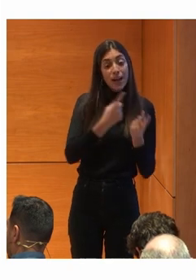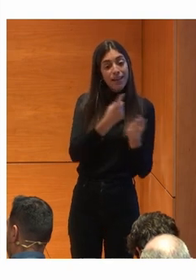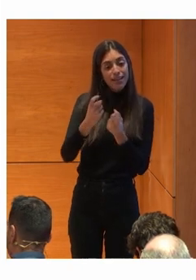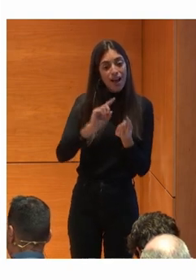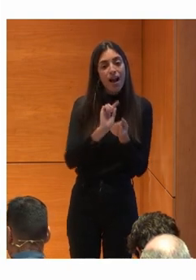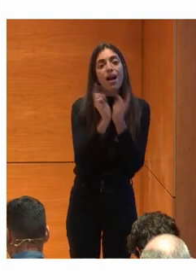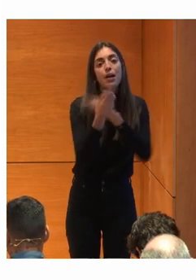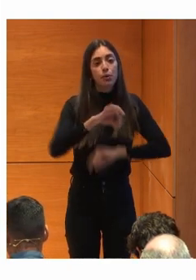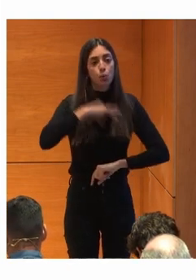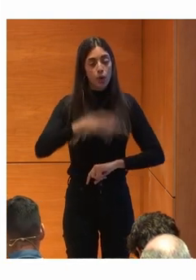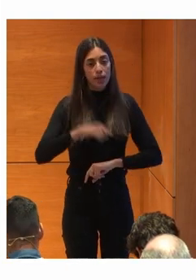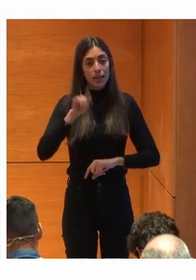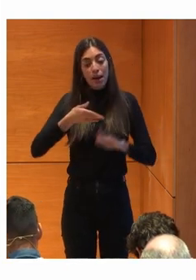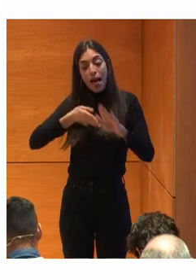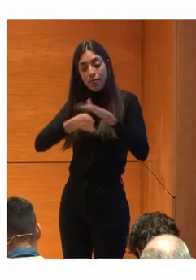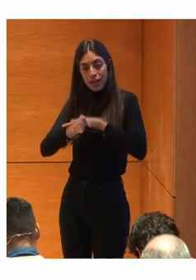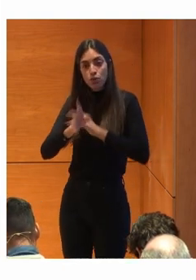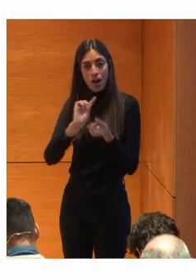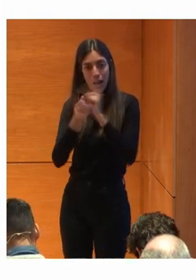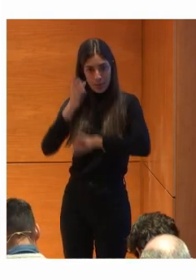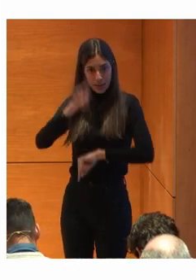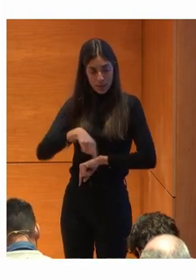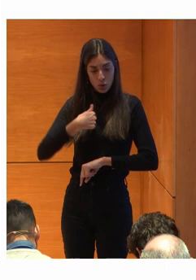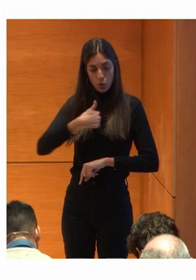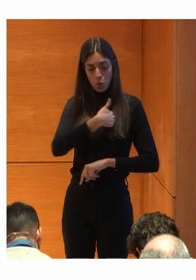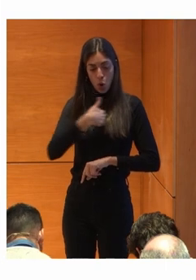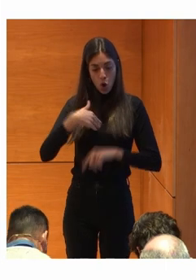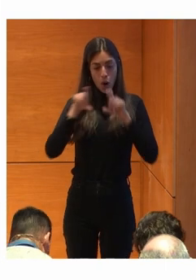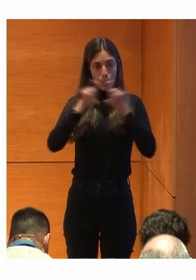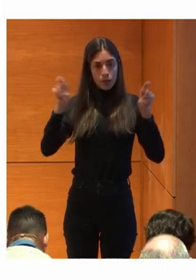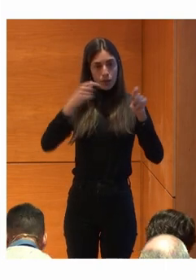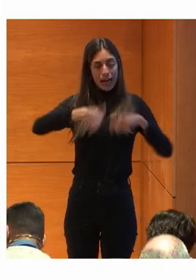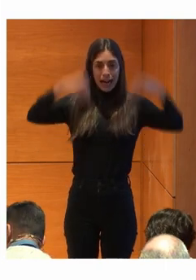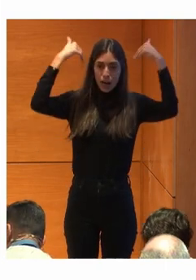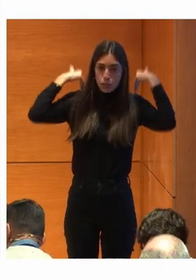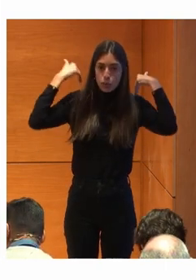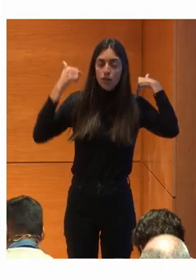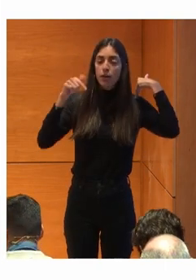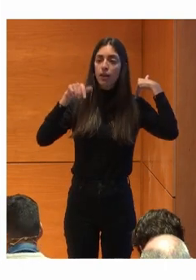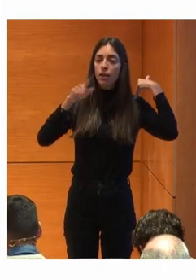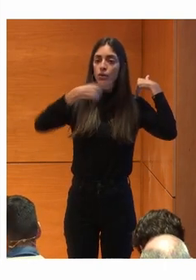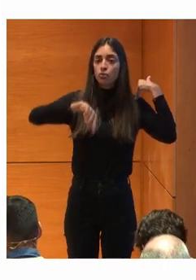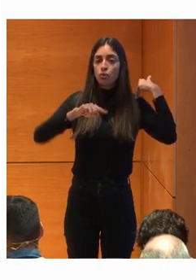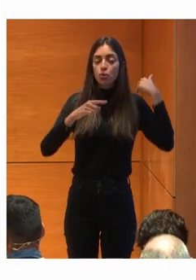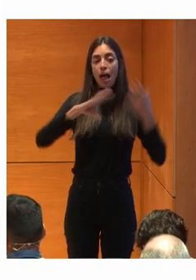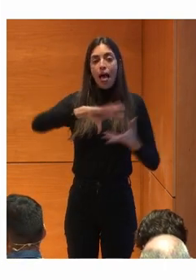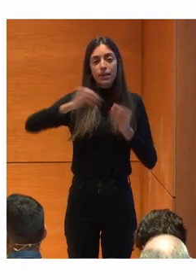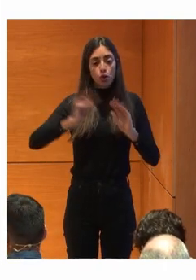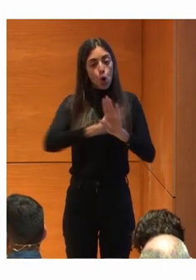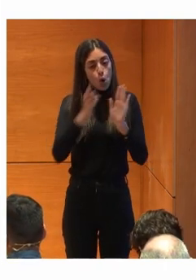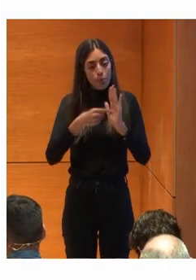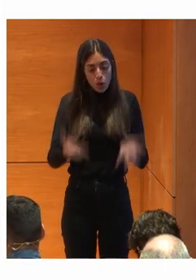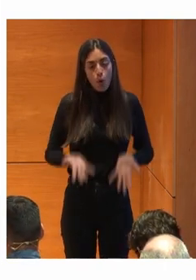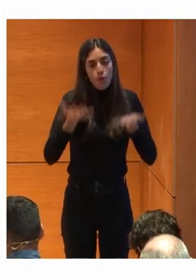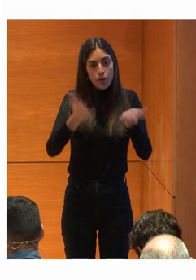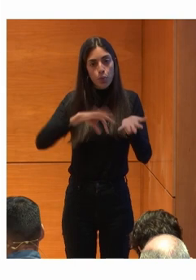Y los accesos También Y nosotros Como empresa Tenemos la responsabilidad De poder ofrecer Esa adaptación Completa Y